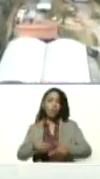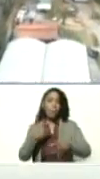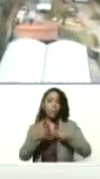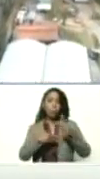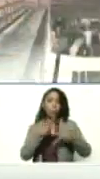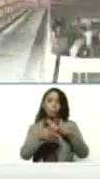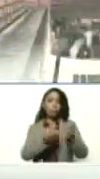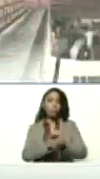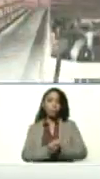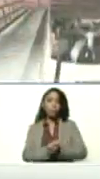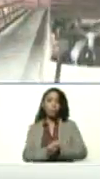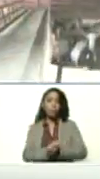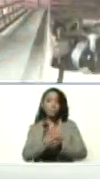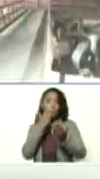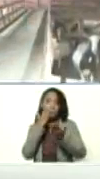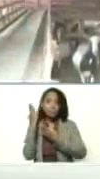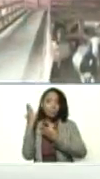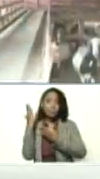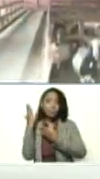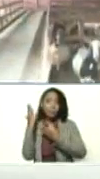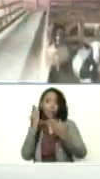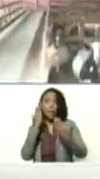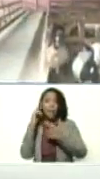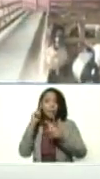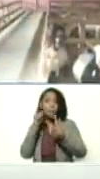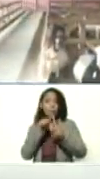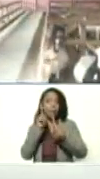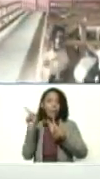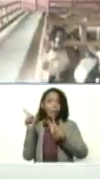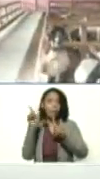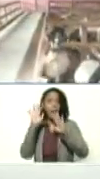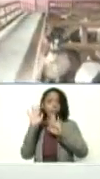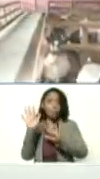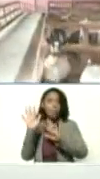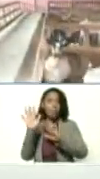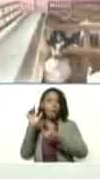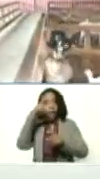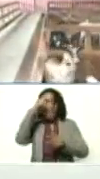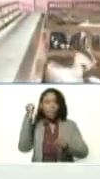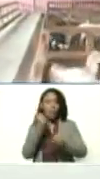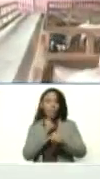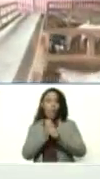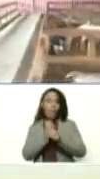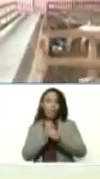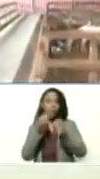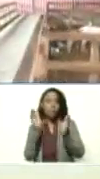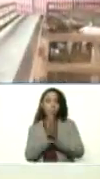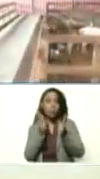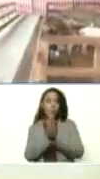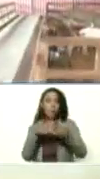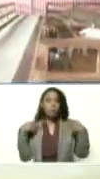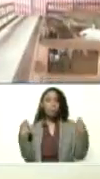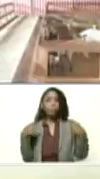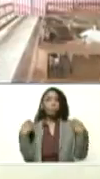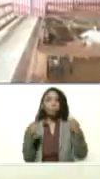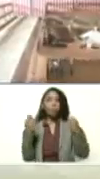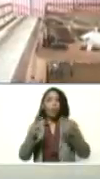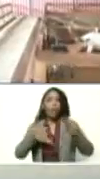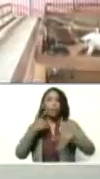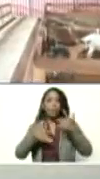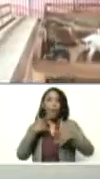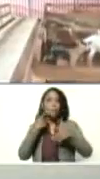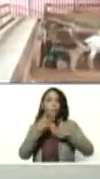precisamente hacia allá va dirigido el trabajo para promover la actitud